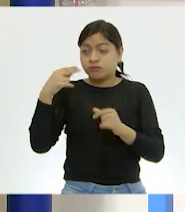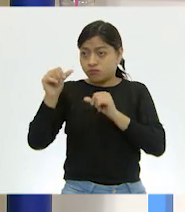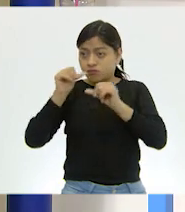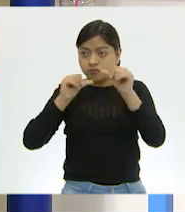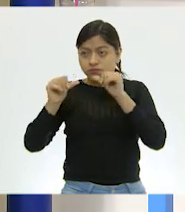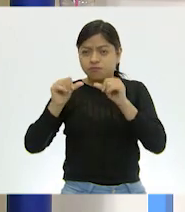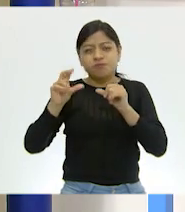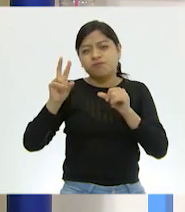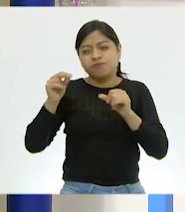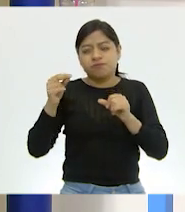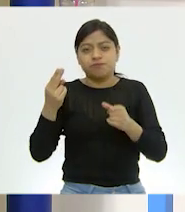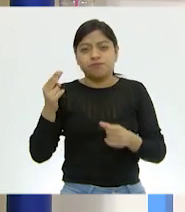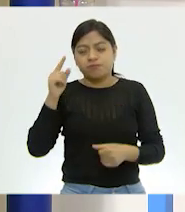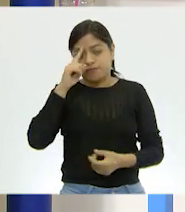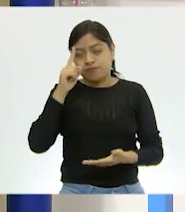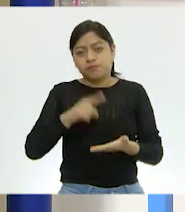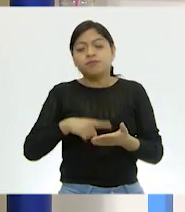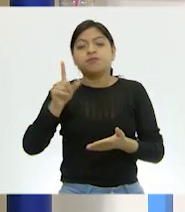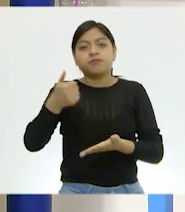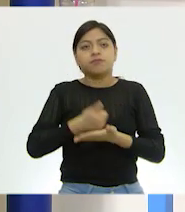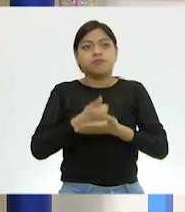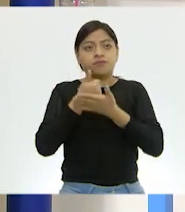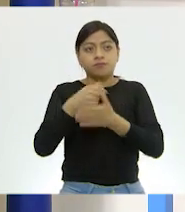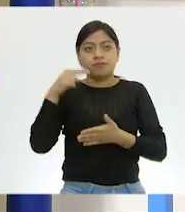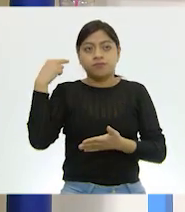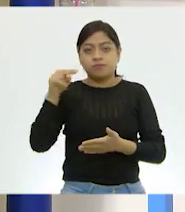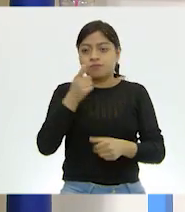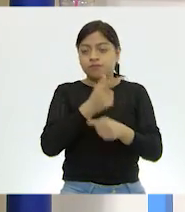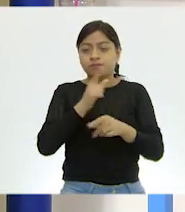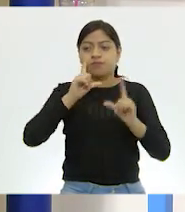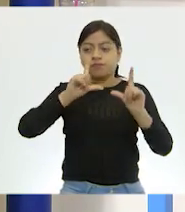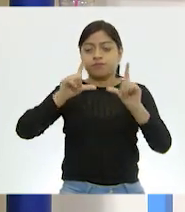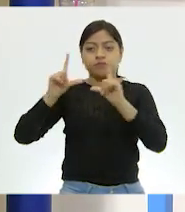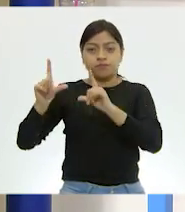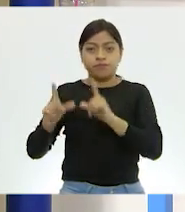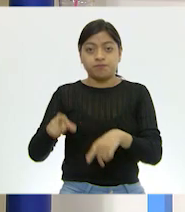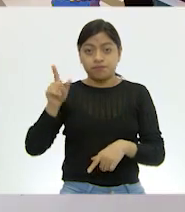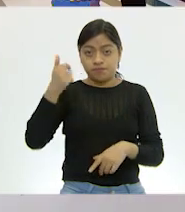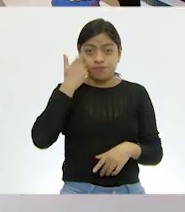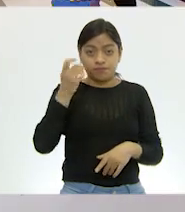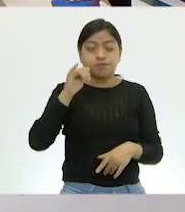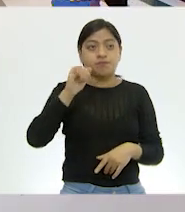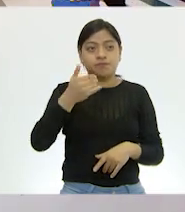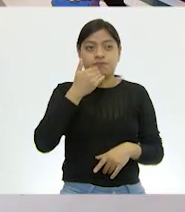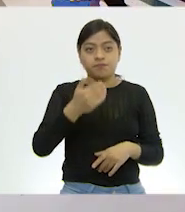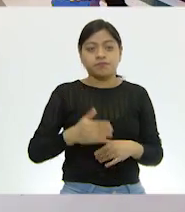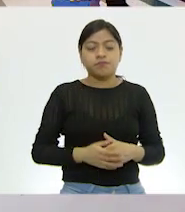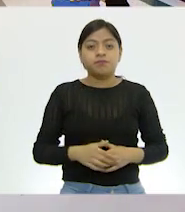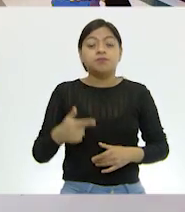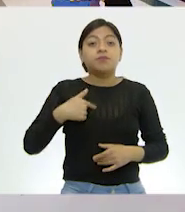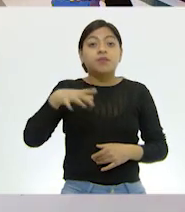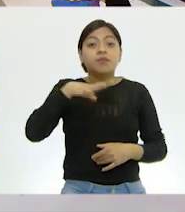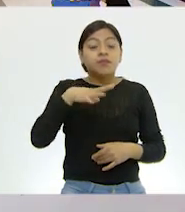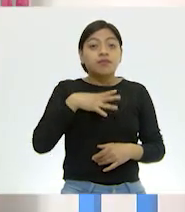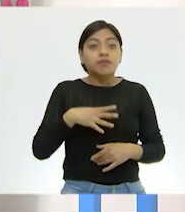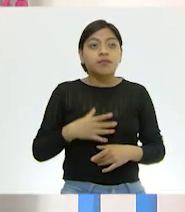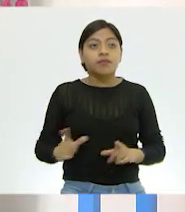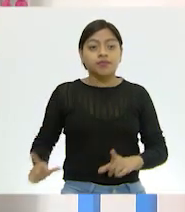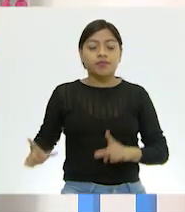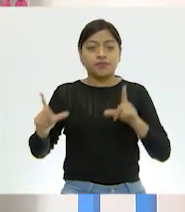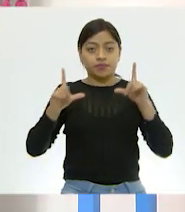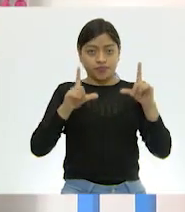bastante bien, tú me vas ayudando a ubicar los nombres que nos falten. ¿Te parece bien? Me parece perfecto. Ok. Yo aquí tengo unas